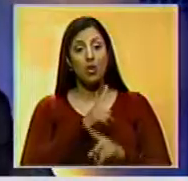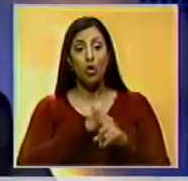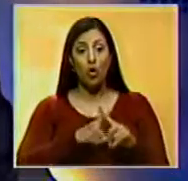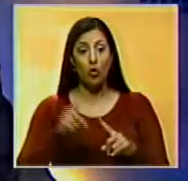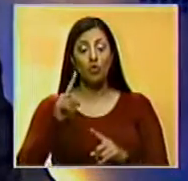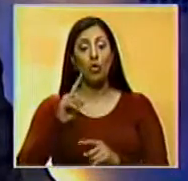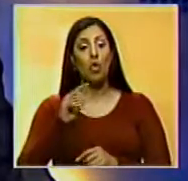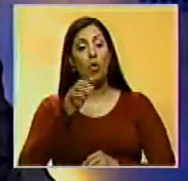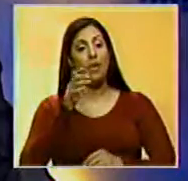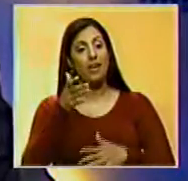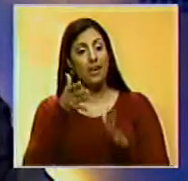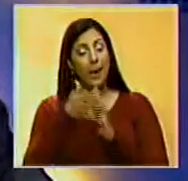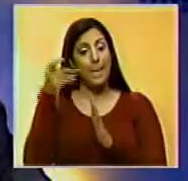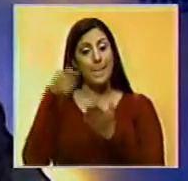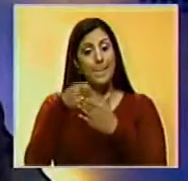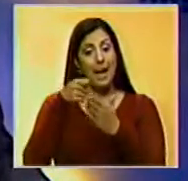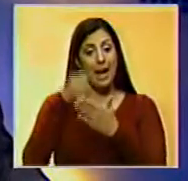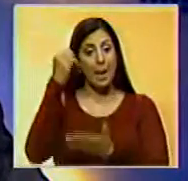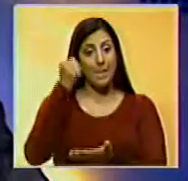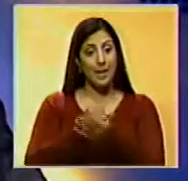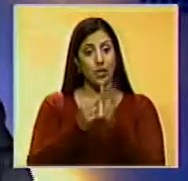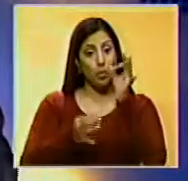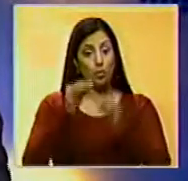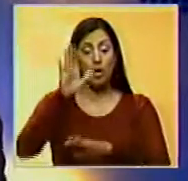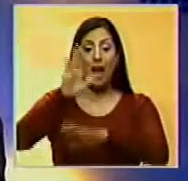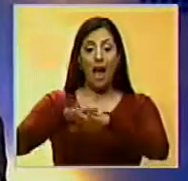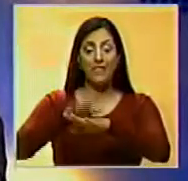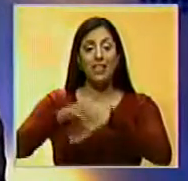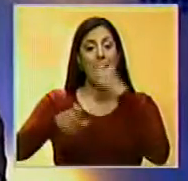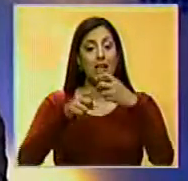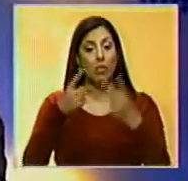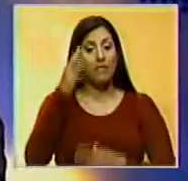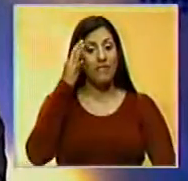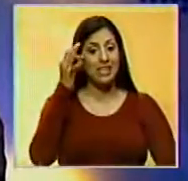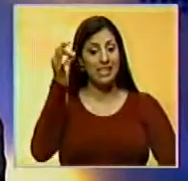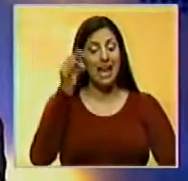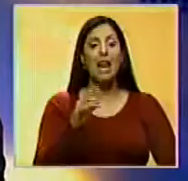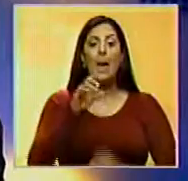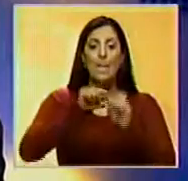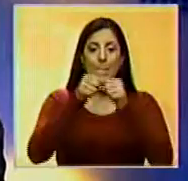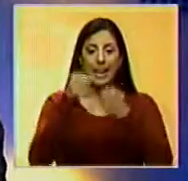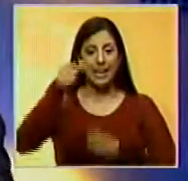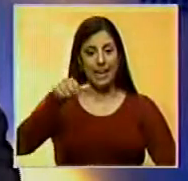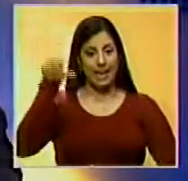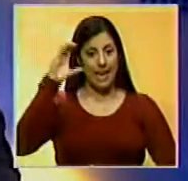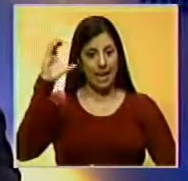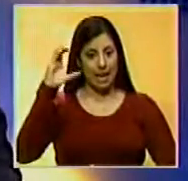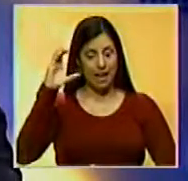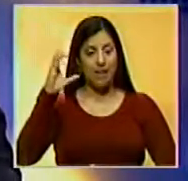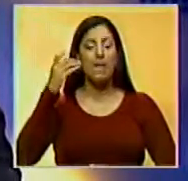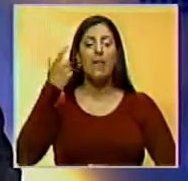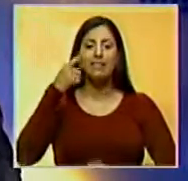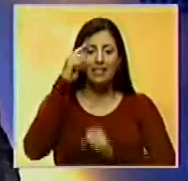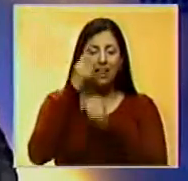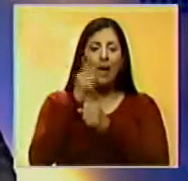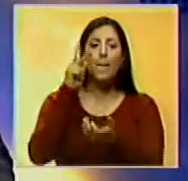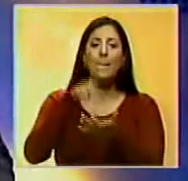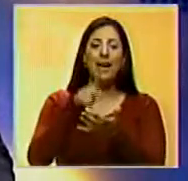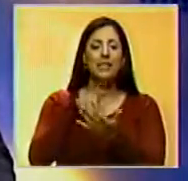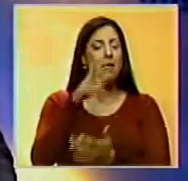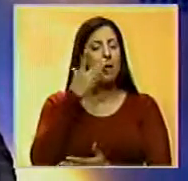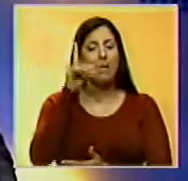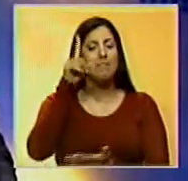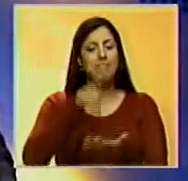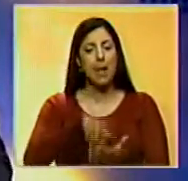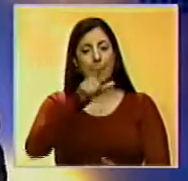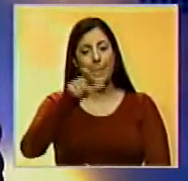Y la Superintendencia de Costos y Precios Justos anunció que realizará fiscalizaciones a panaderías aquí en Caracas. En el operativo participarán más de